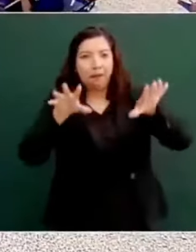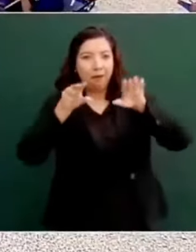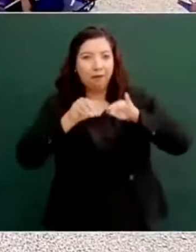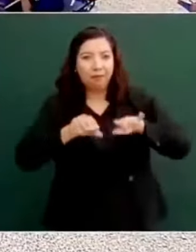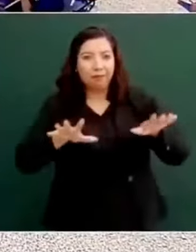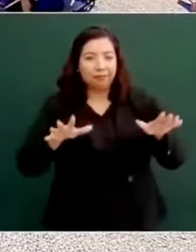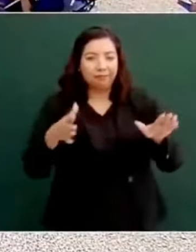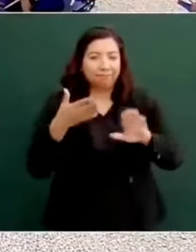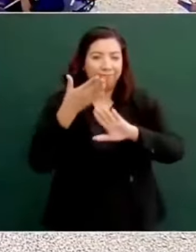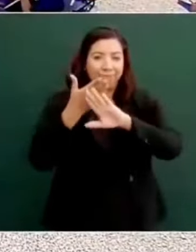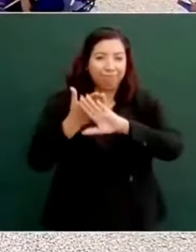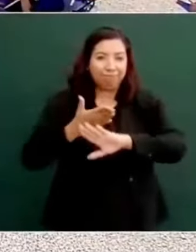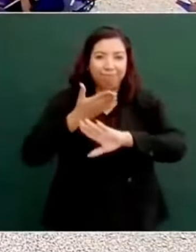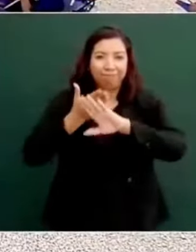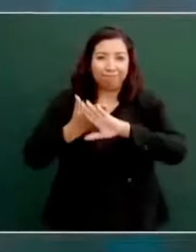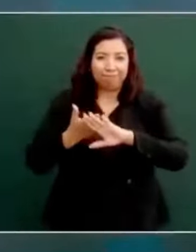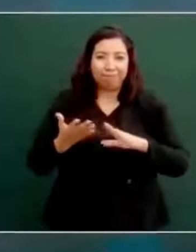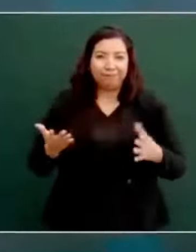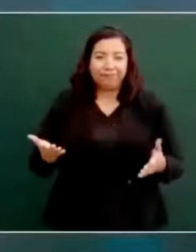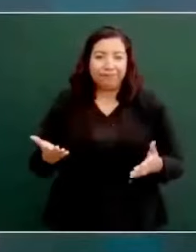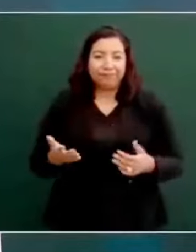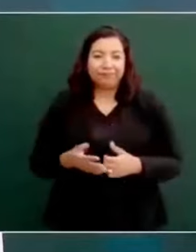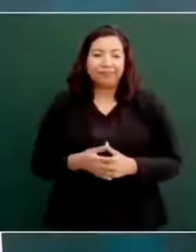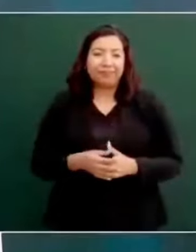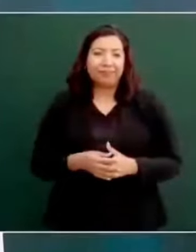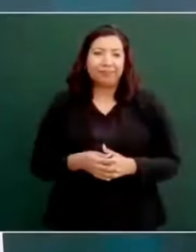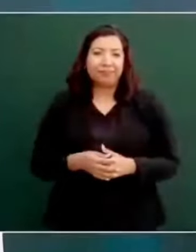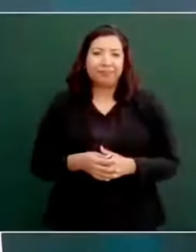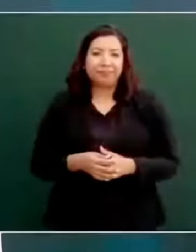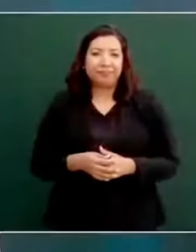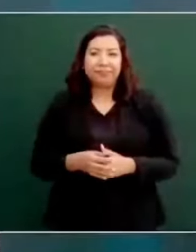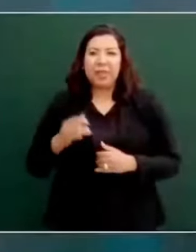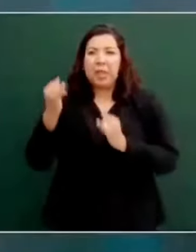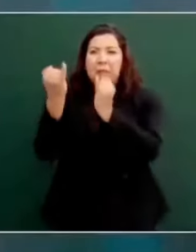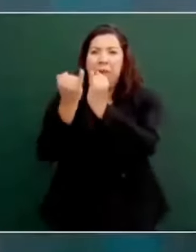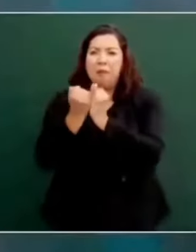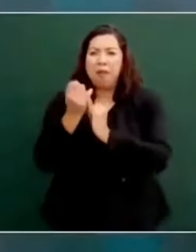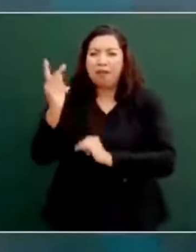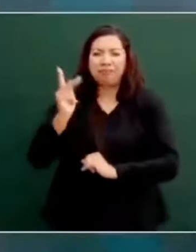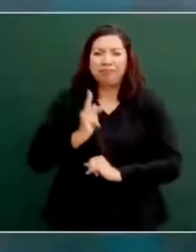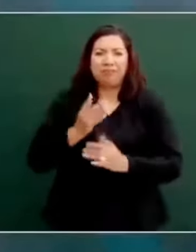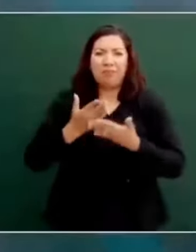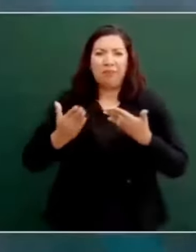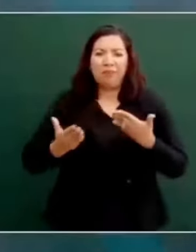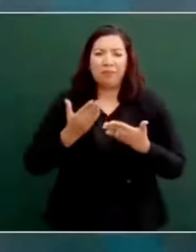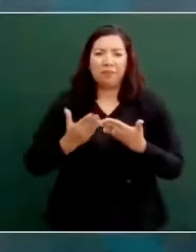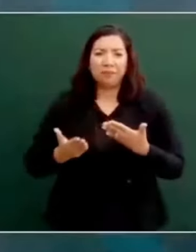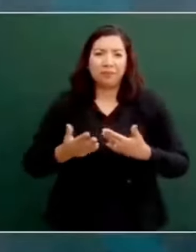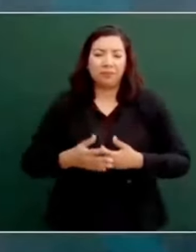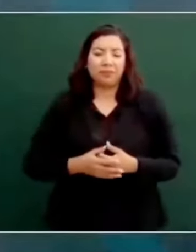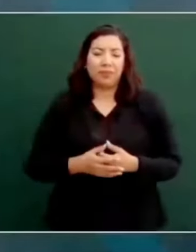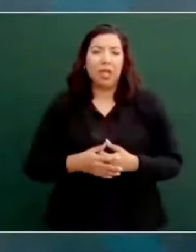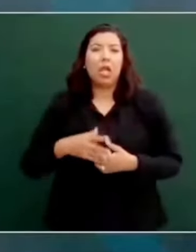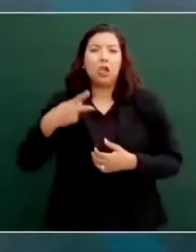de estarlo mencionando, lo que pasa es que se olvida porque hay una especie de amnesia